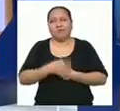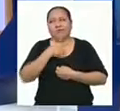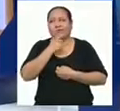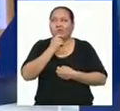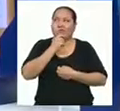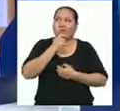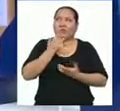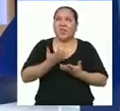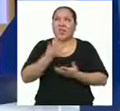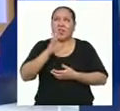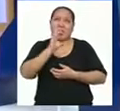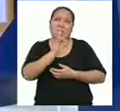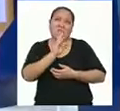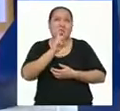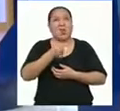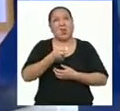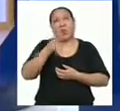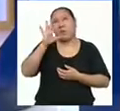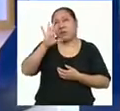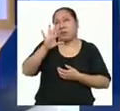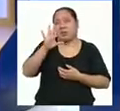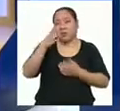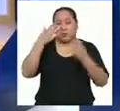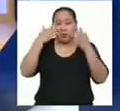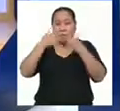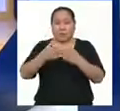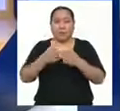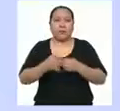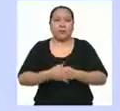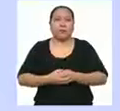Tal vez siete coma cinco para ser más preciso.